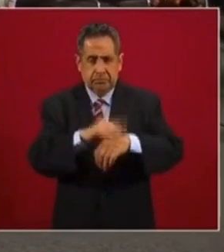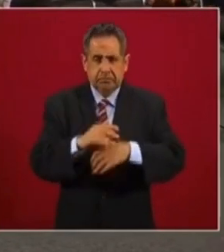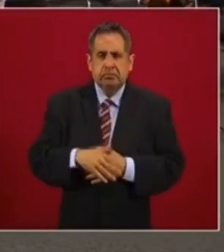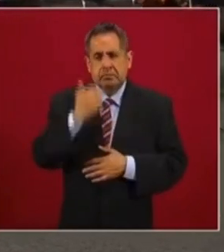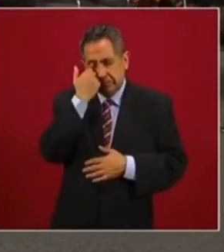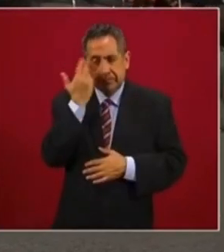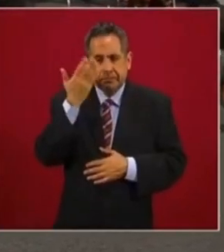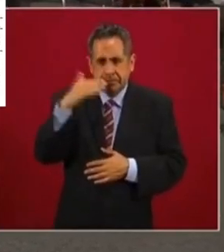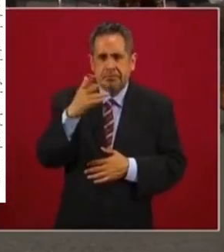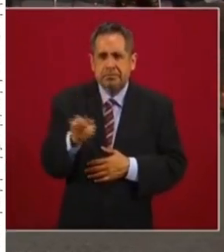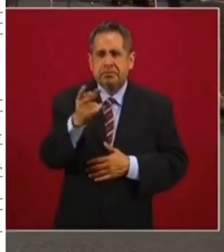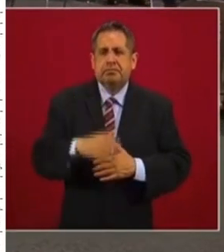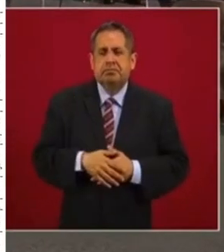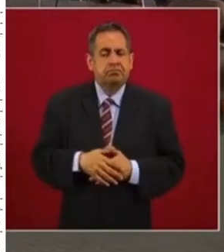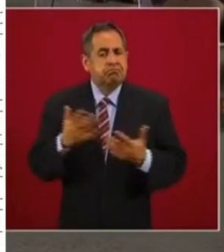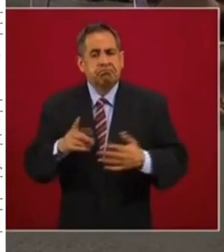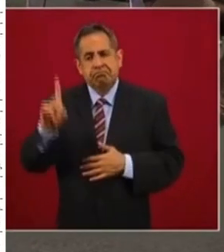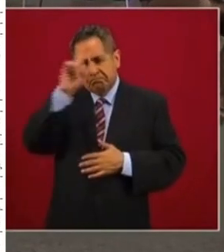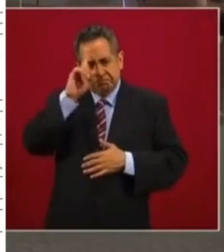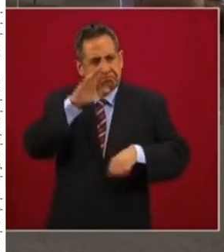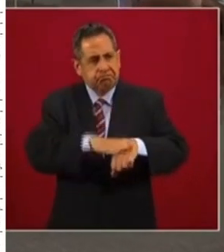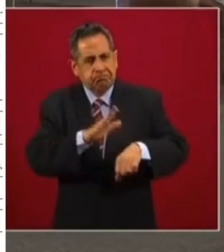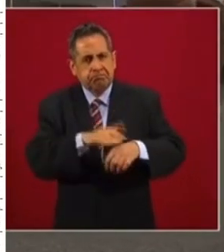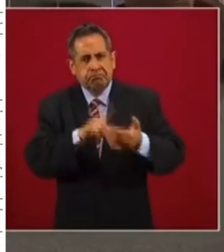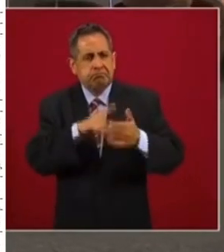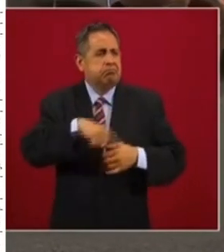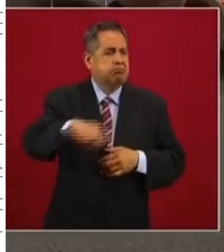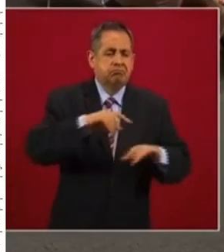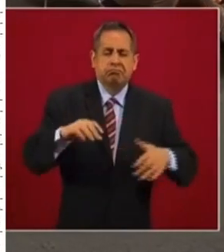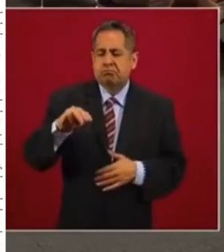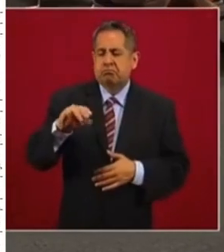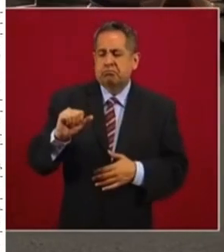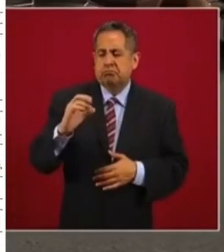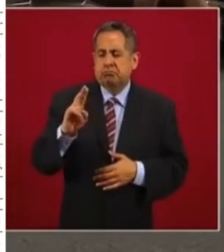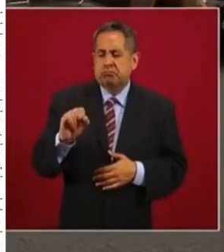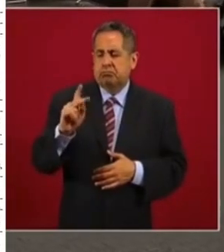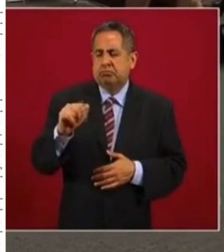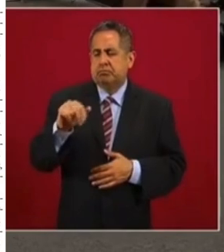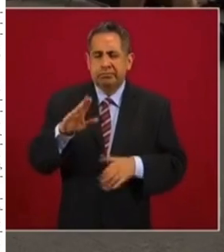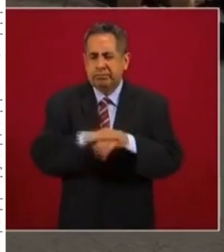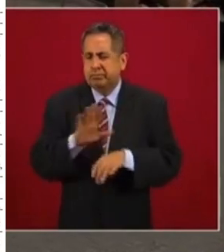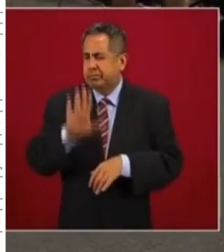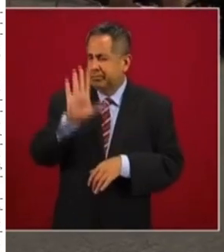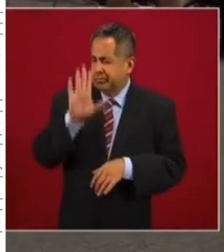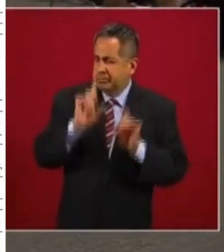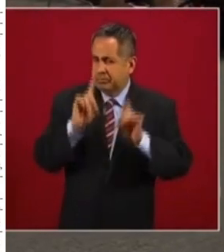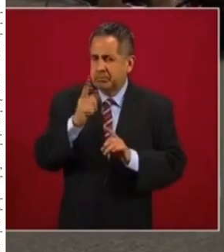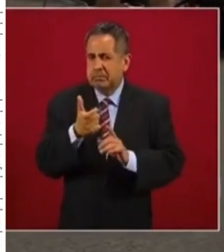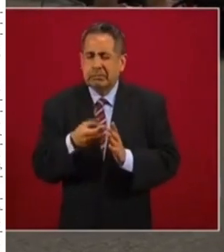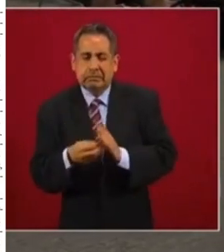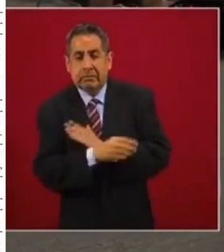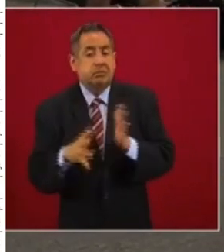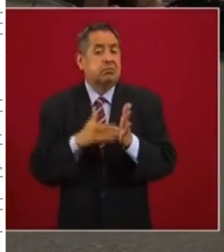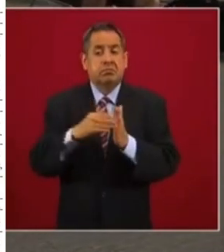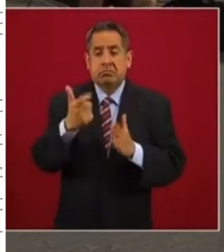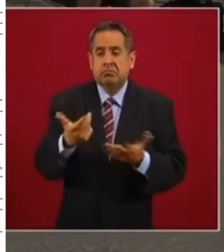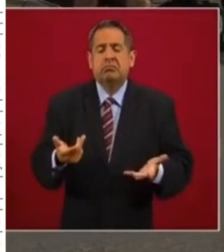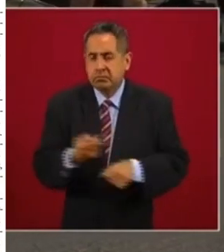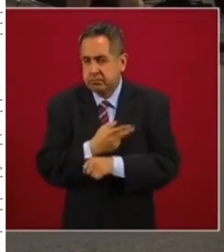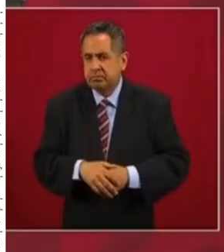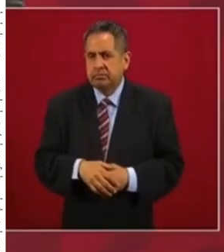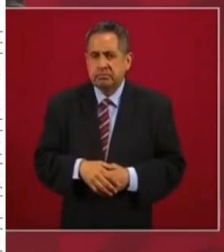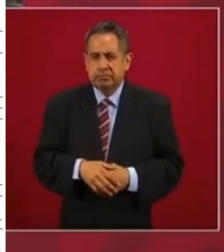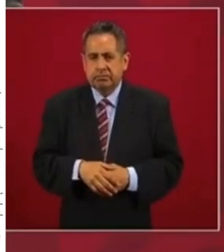Quería preguntarle también, ¿qué recomendación hace a los políticos de Macuspana para poder aclarar unos presuntos desvíos de millones de pesos? Pues,